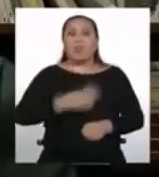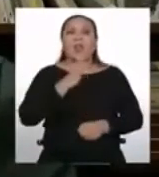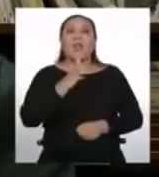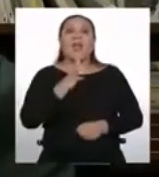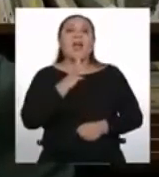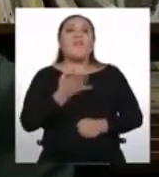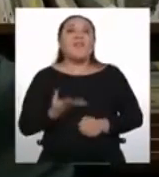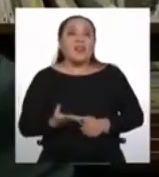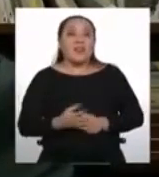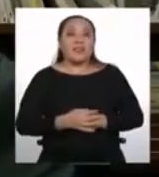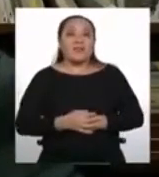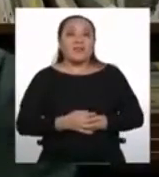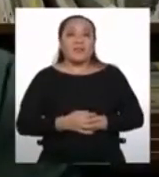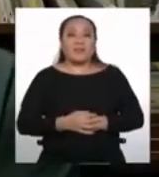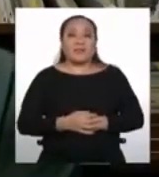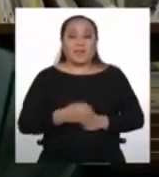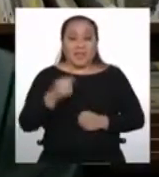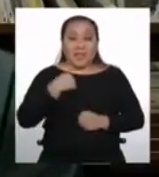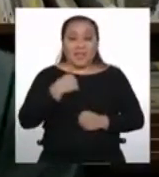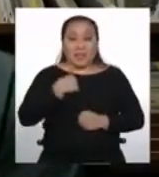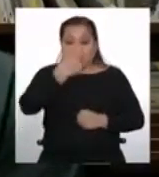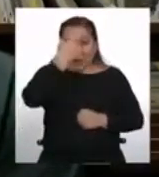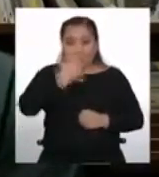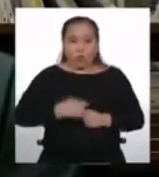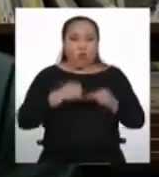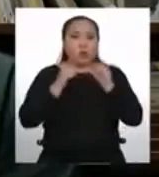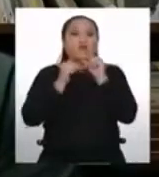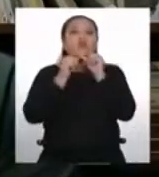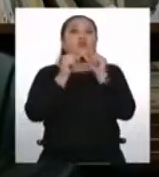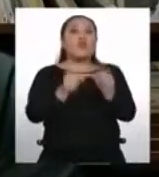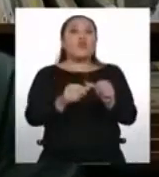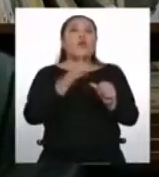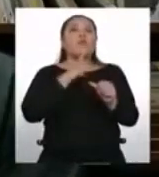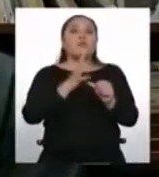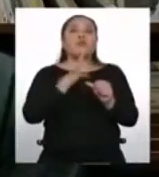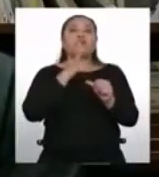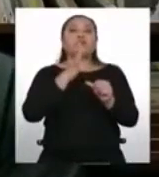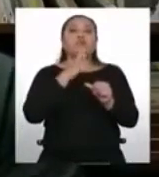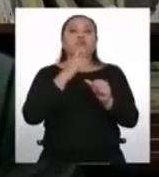hacer, tener éxito en mantener su lengua